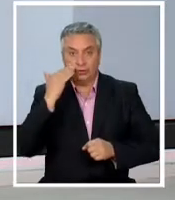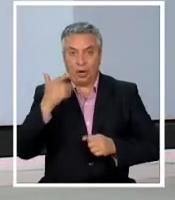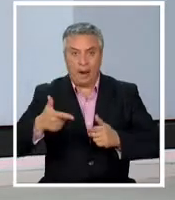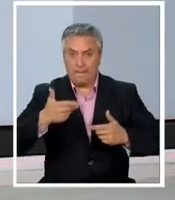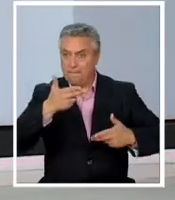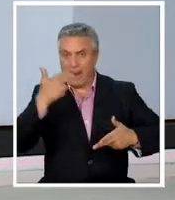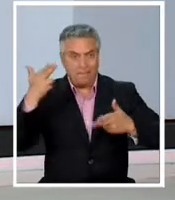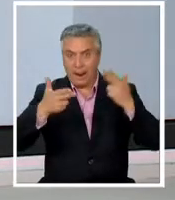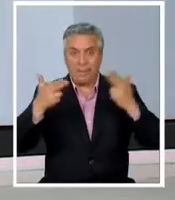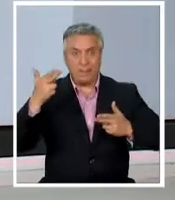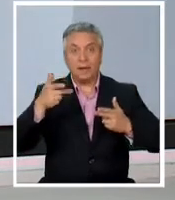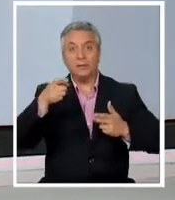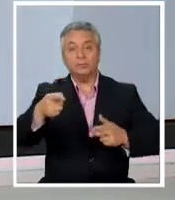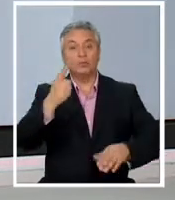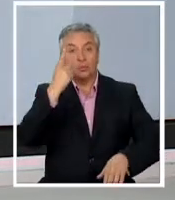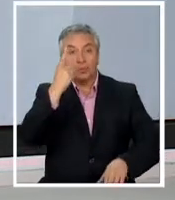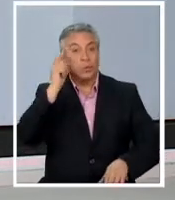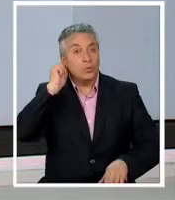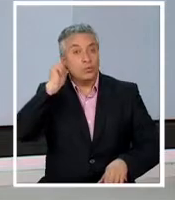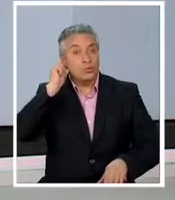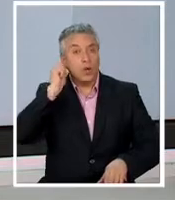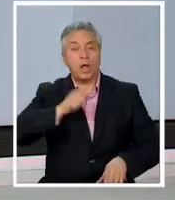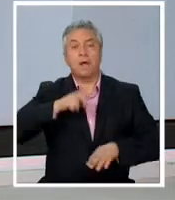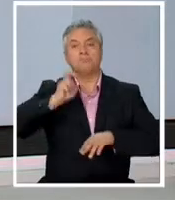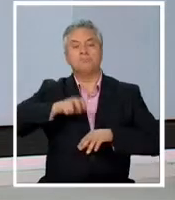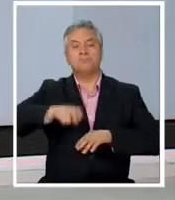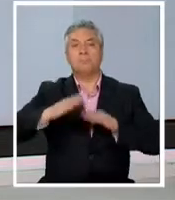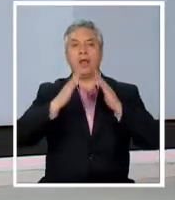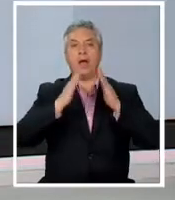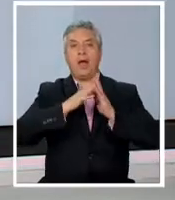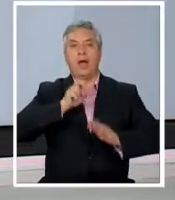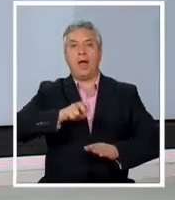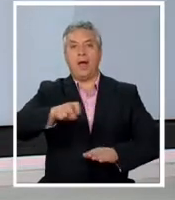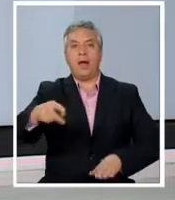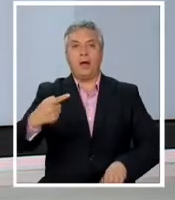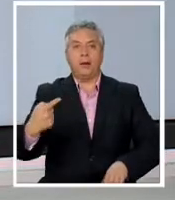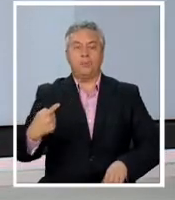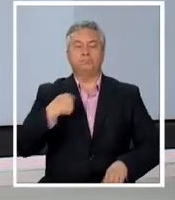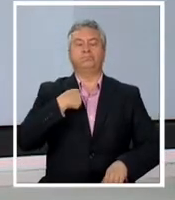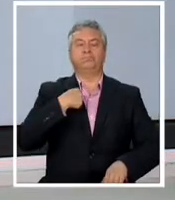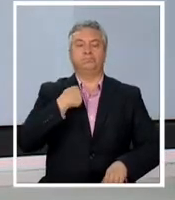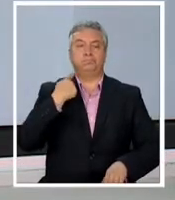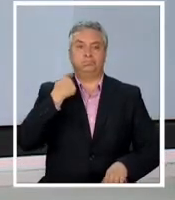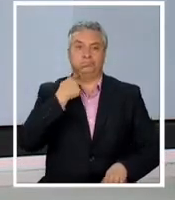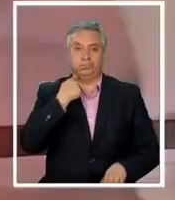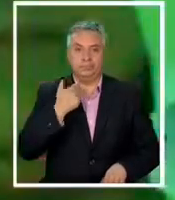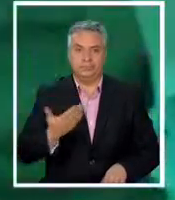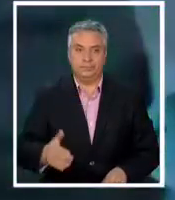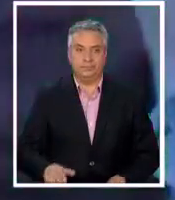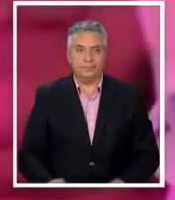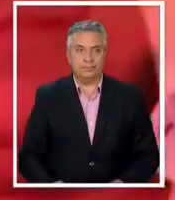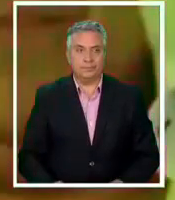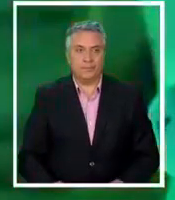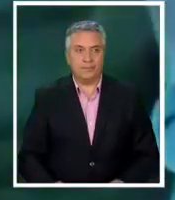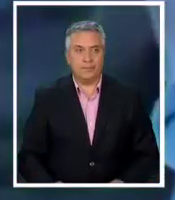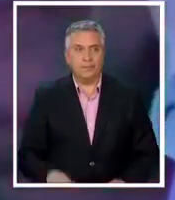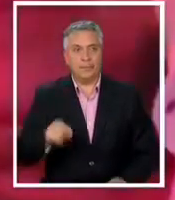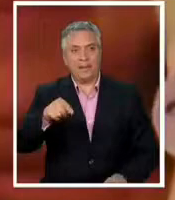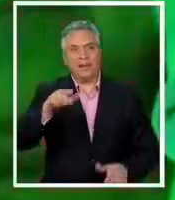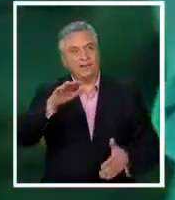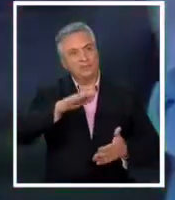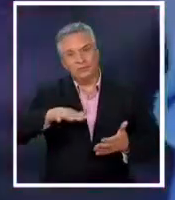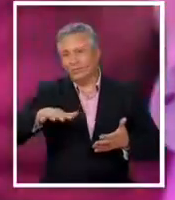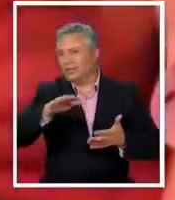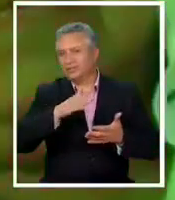de ellos impactó en una mujer que iba camino a casa luego de su jornada laboral. Esta situación es terrible